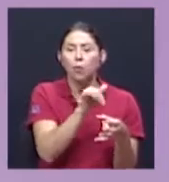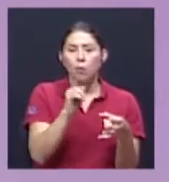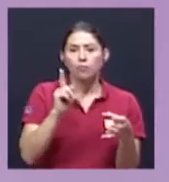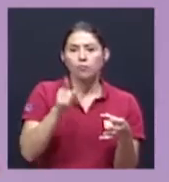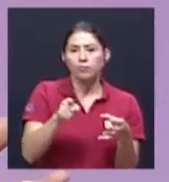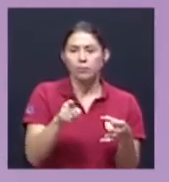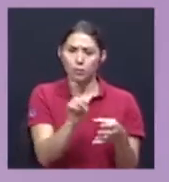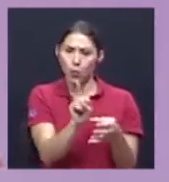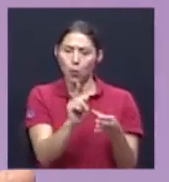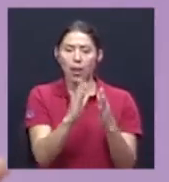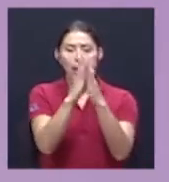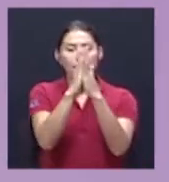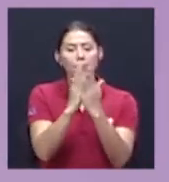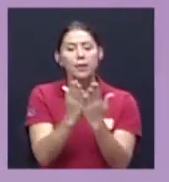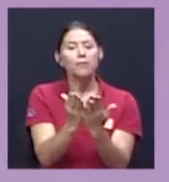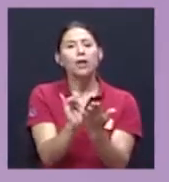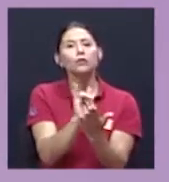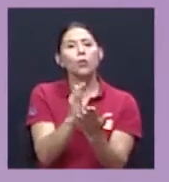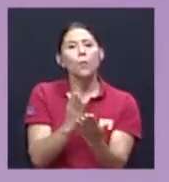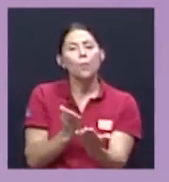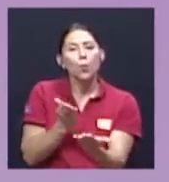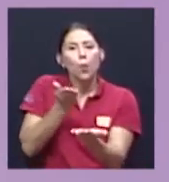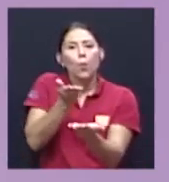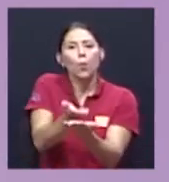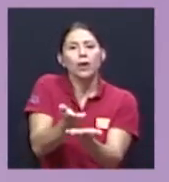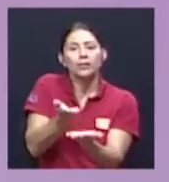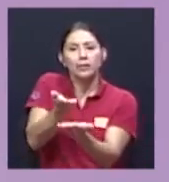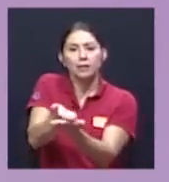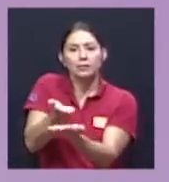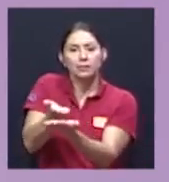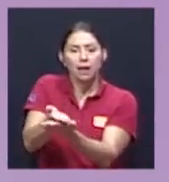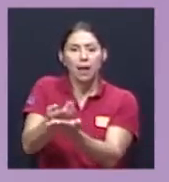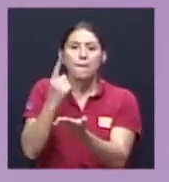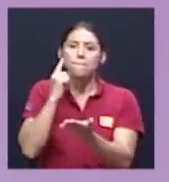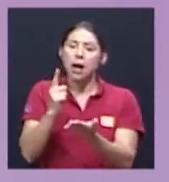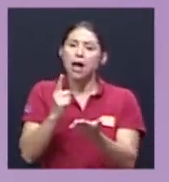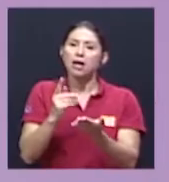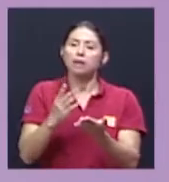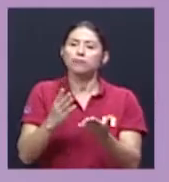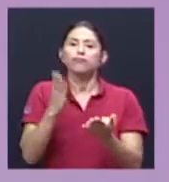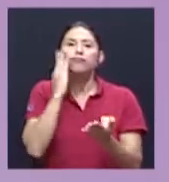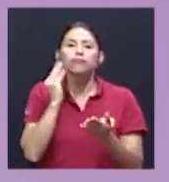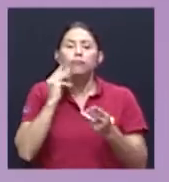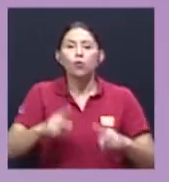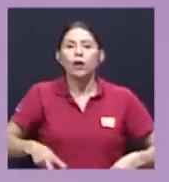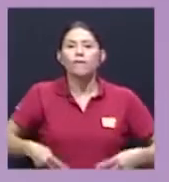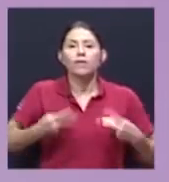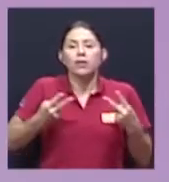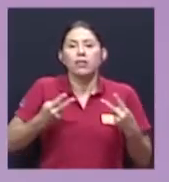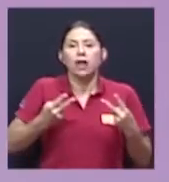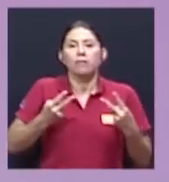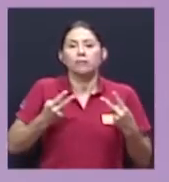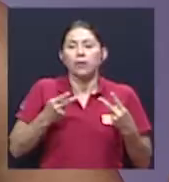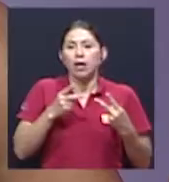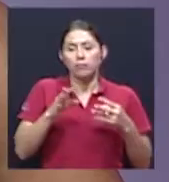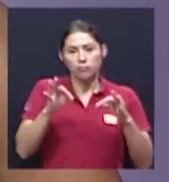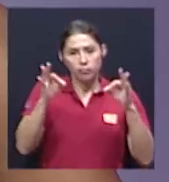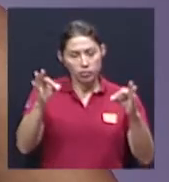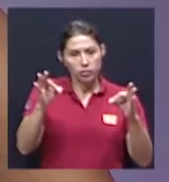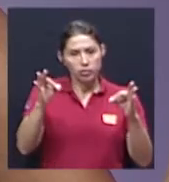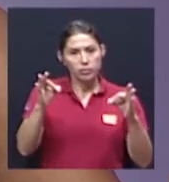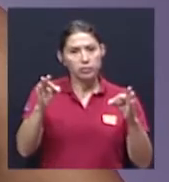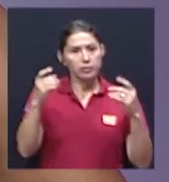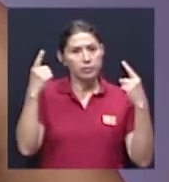son propuestas para vivir una vida espiritualmente realizada claro muchas gracias